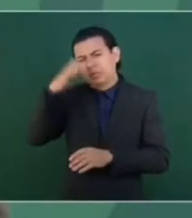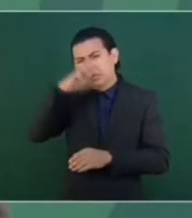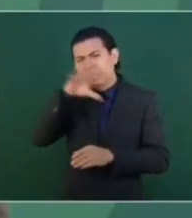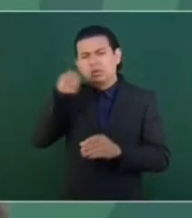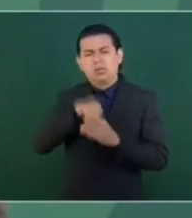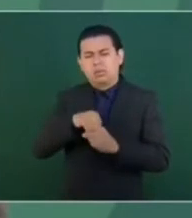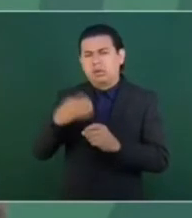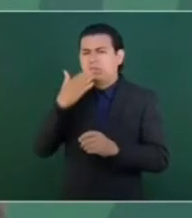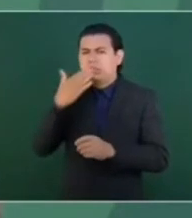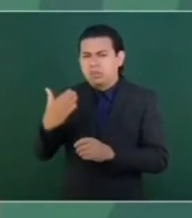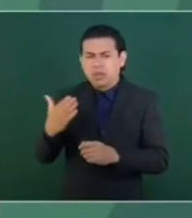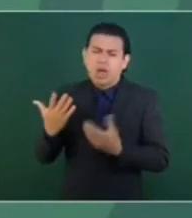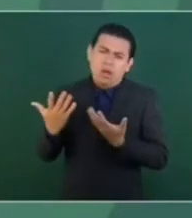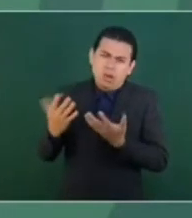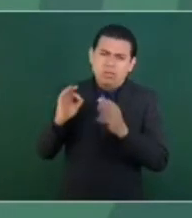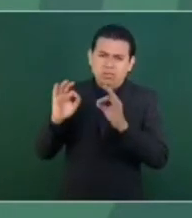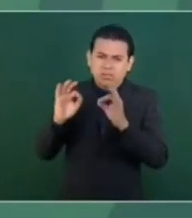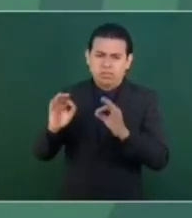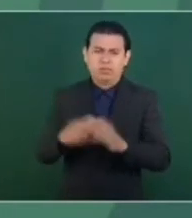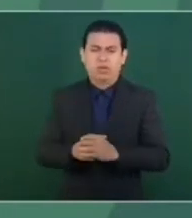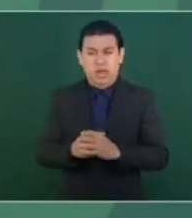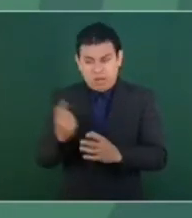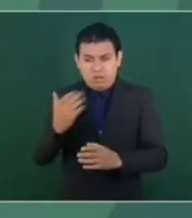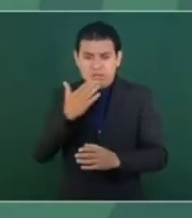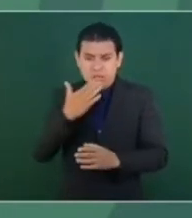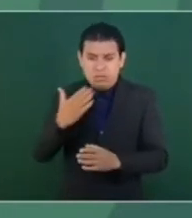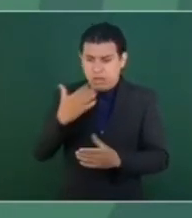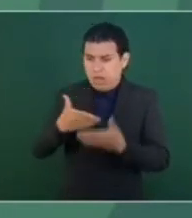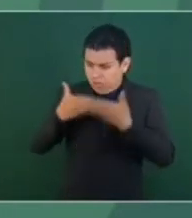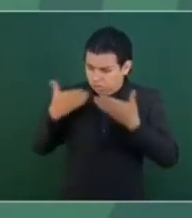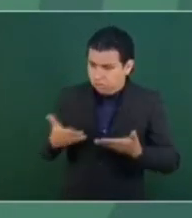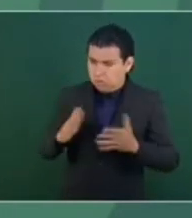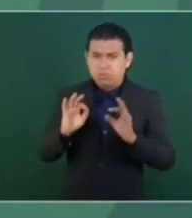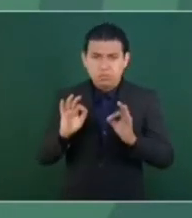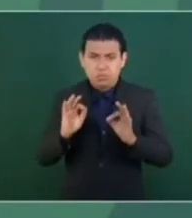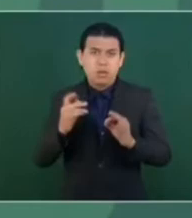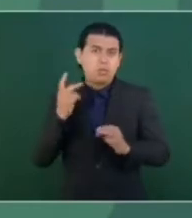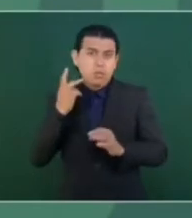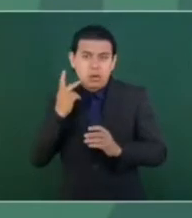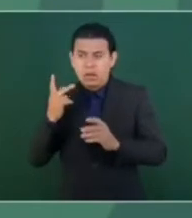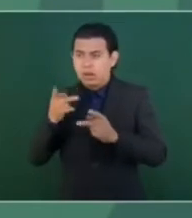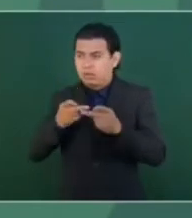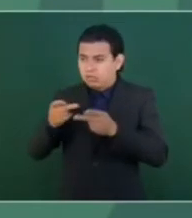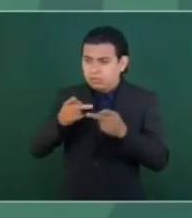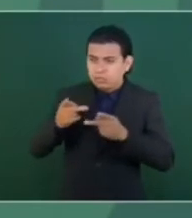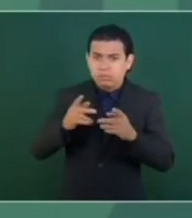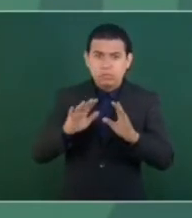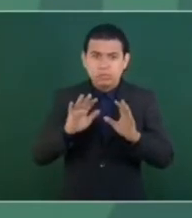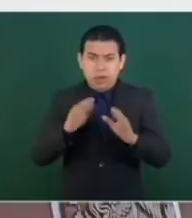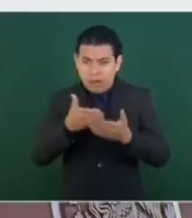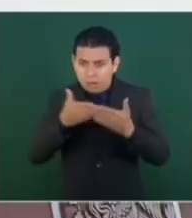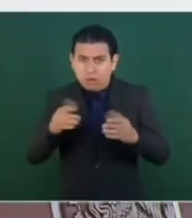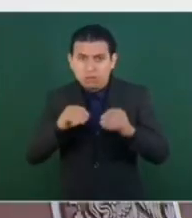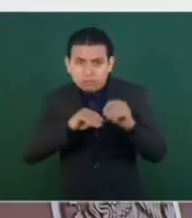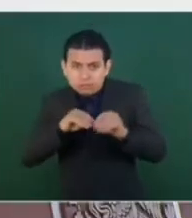Es que está muy bien ahora la polémica, porque